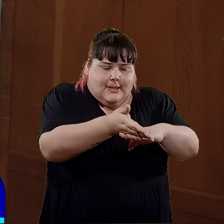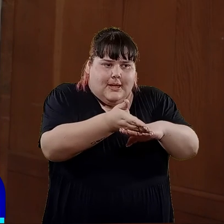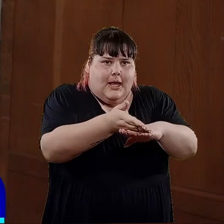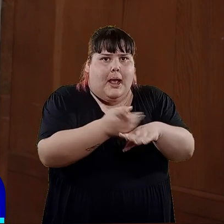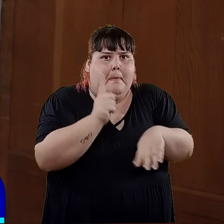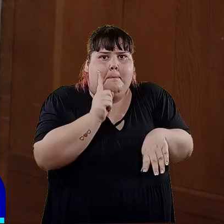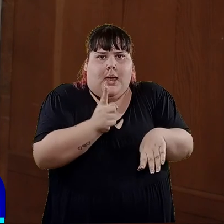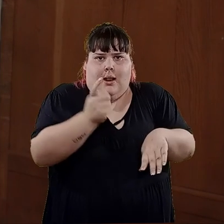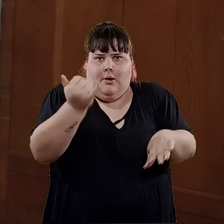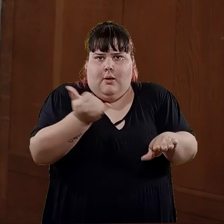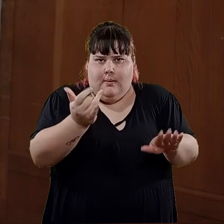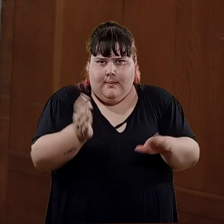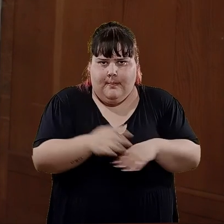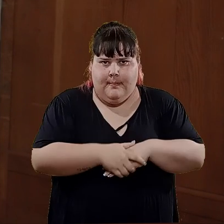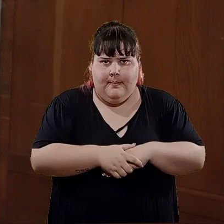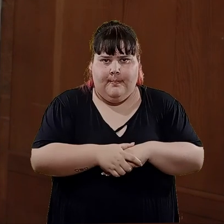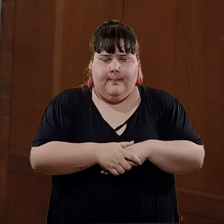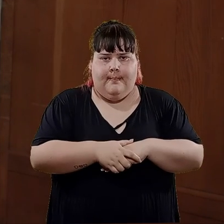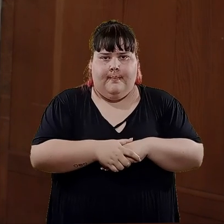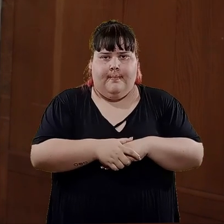a los riesgos a los cuales se exponen.